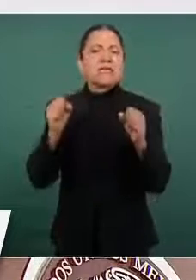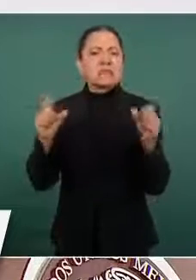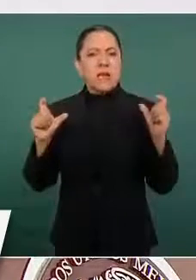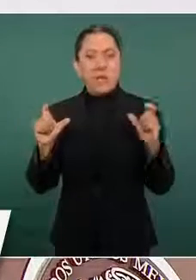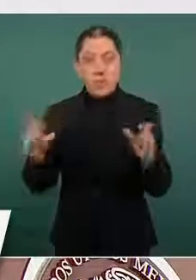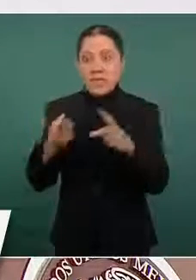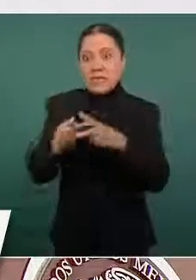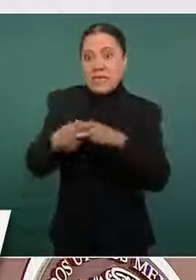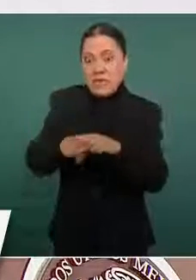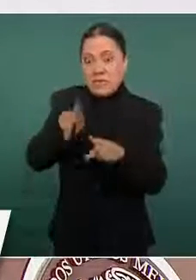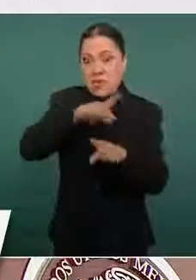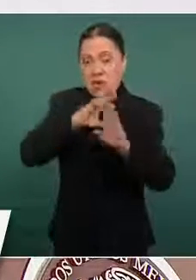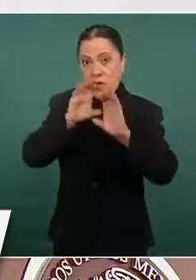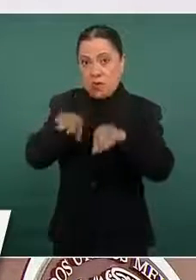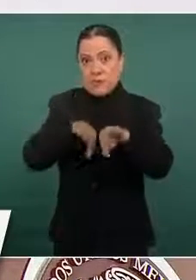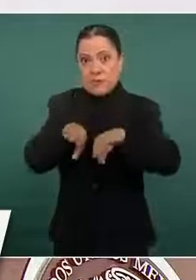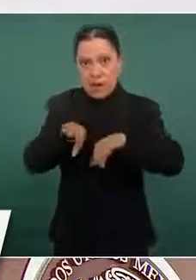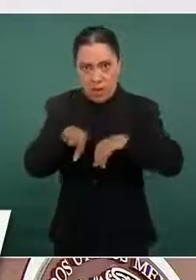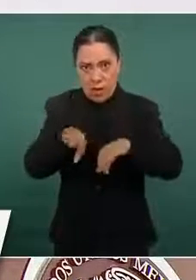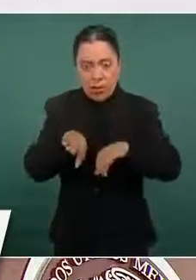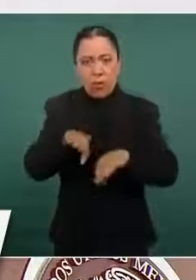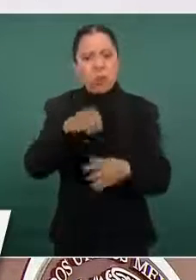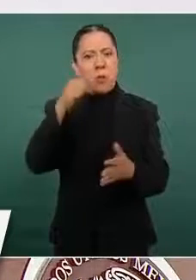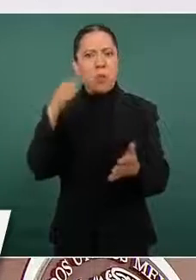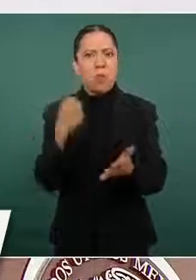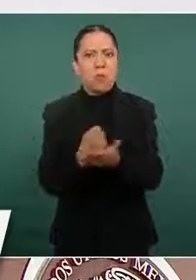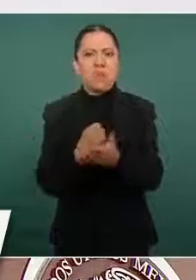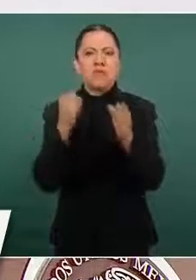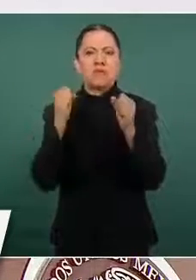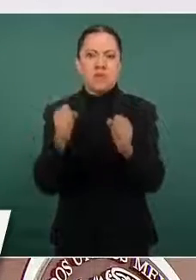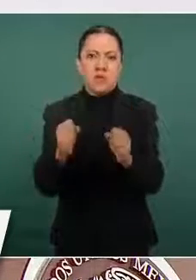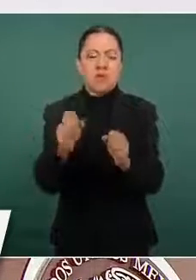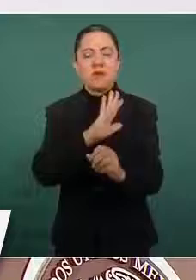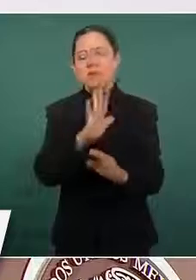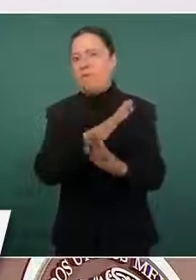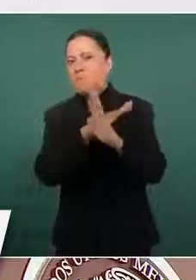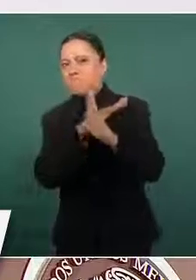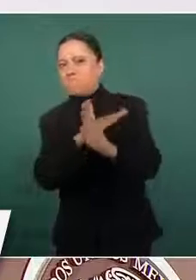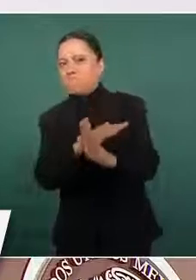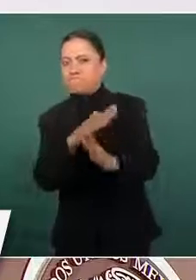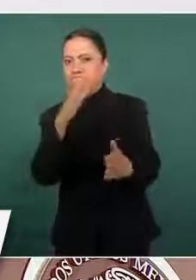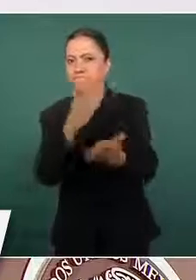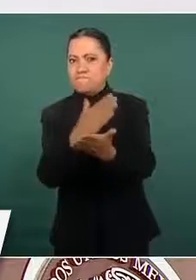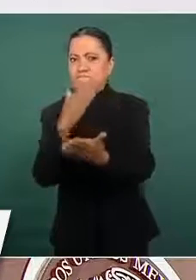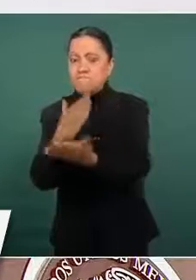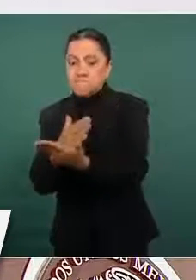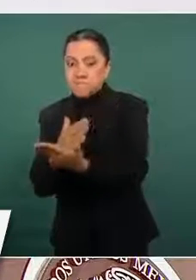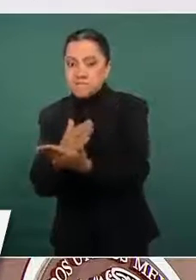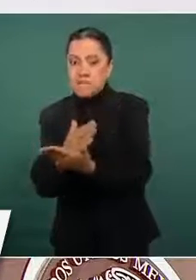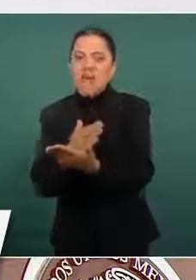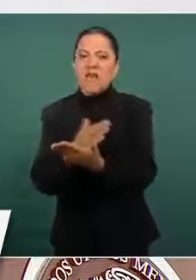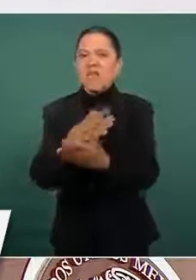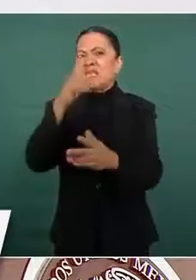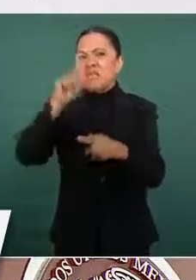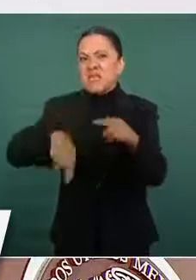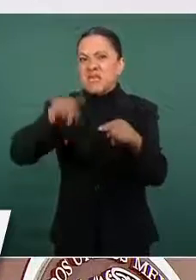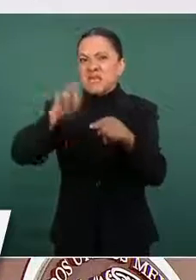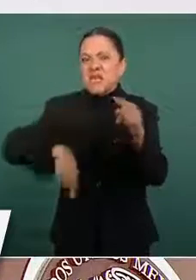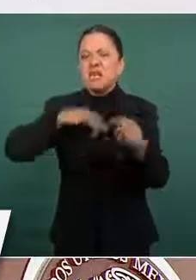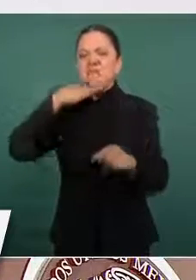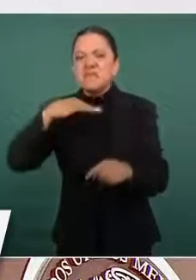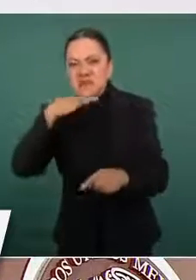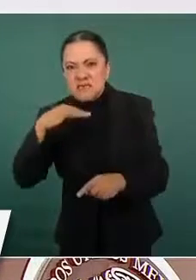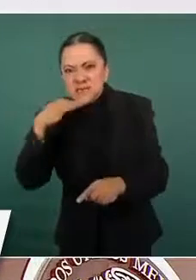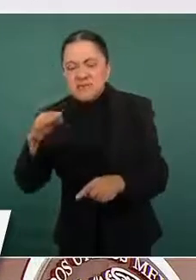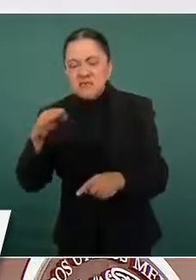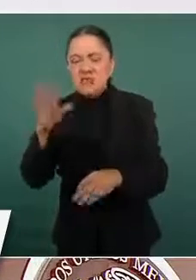prioridad restablecer el orden, la paz social, frenar la violencia, desterrar la impunidad y la corrupción en